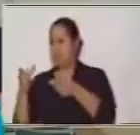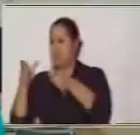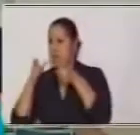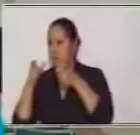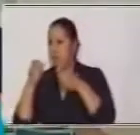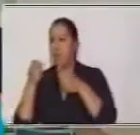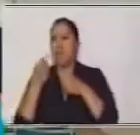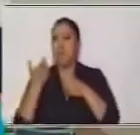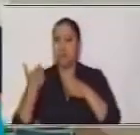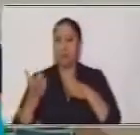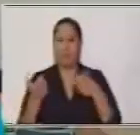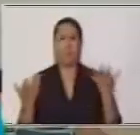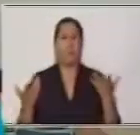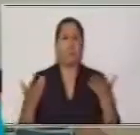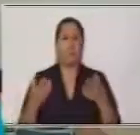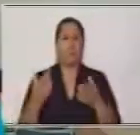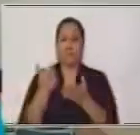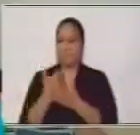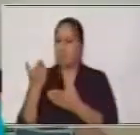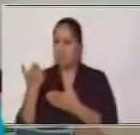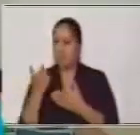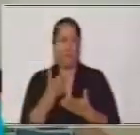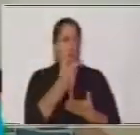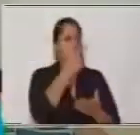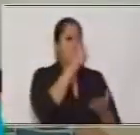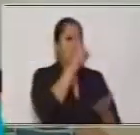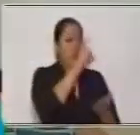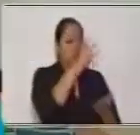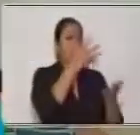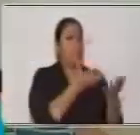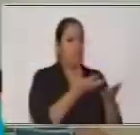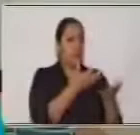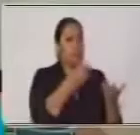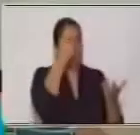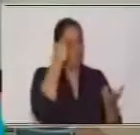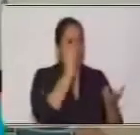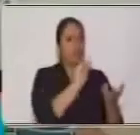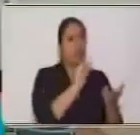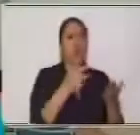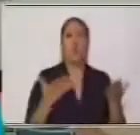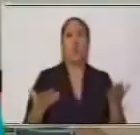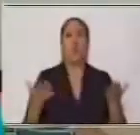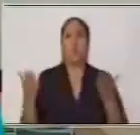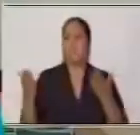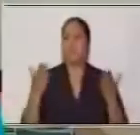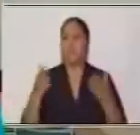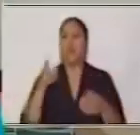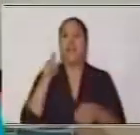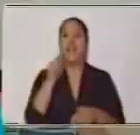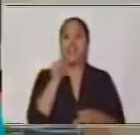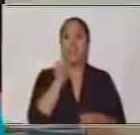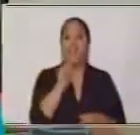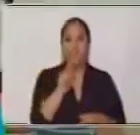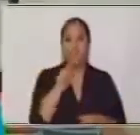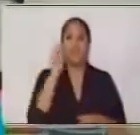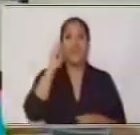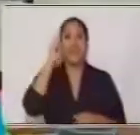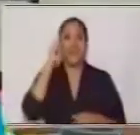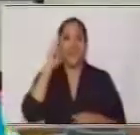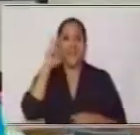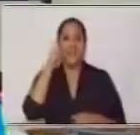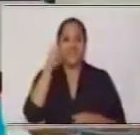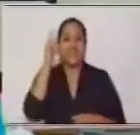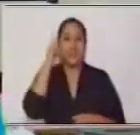valor, el dinero con la cantidad de libras de frijol, estamos formando una razón. Entonces, vamos a